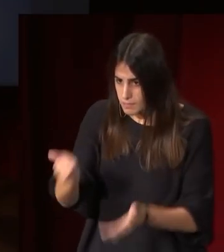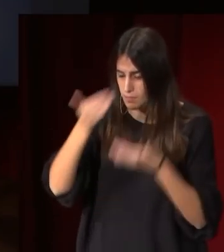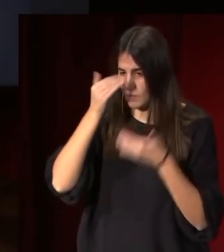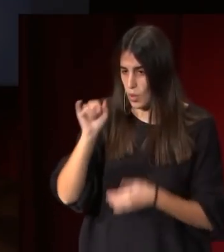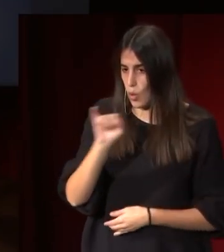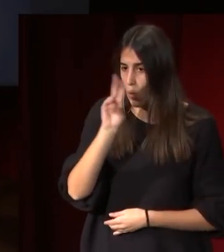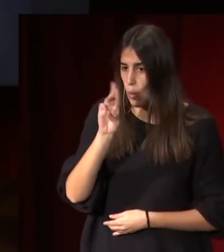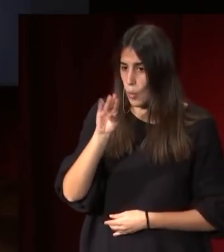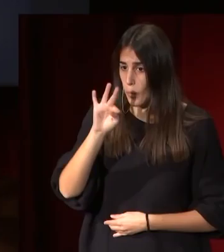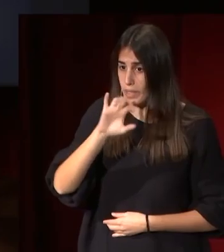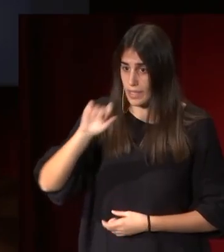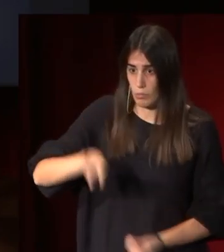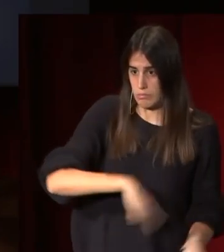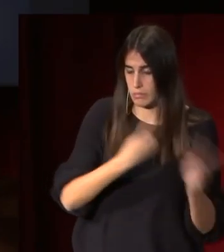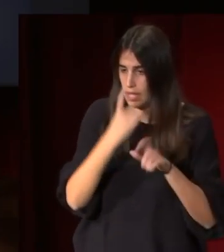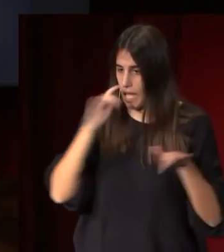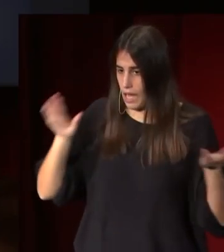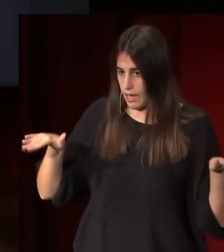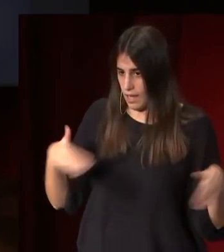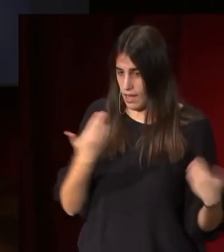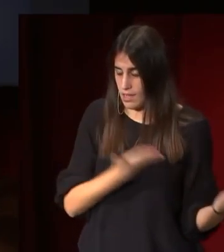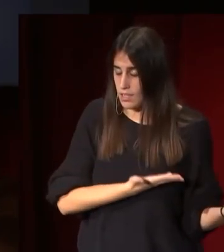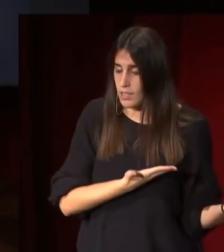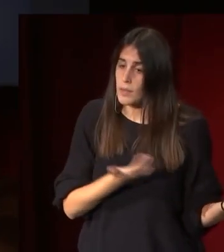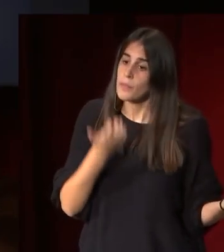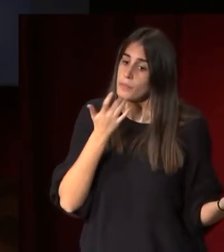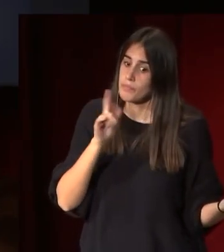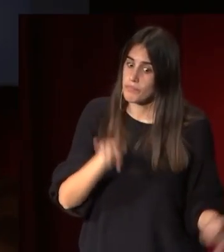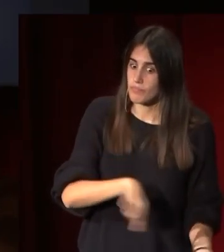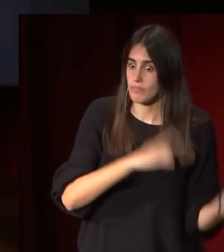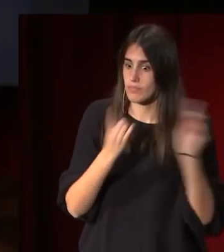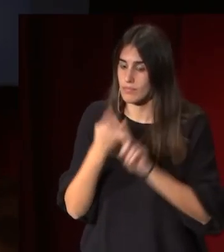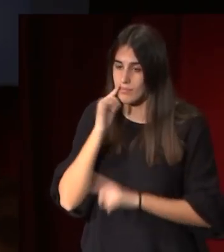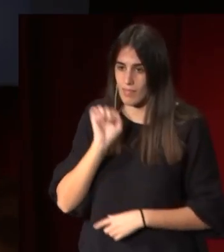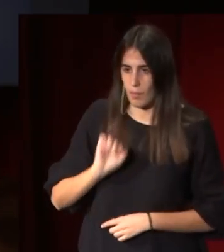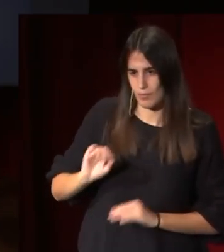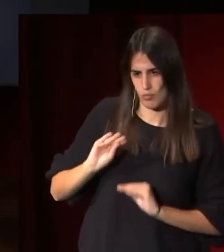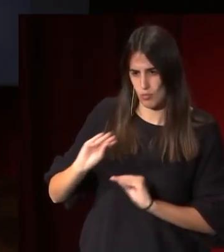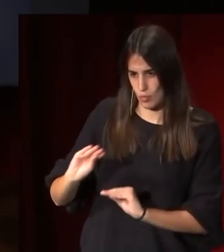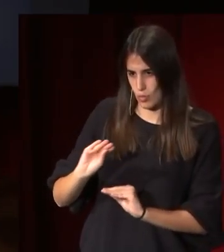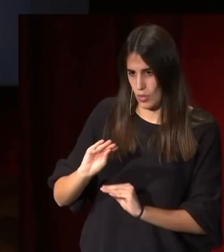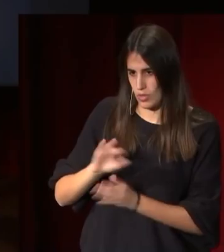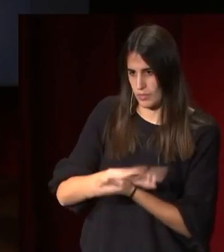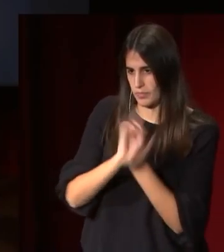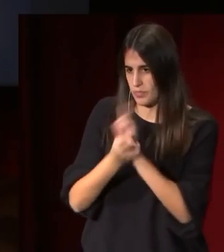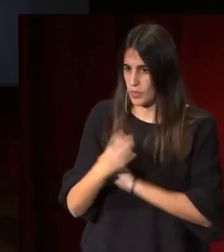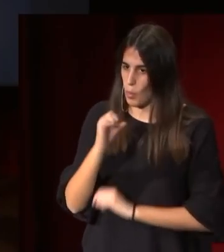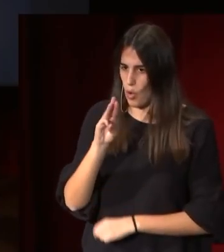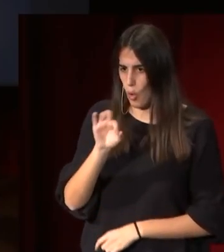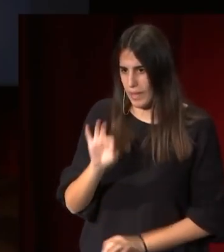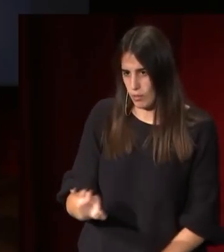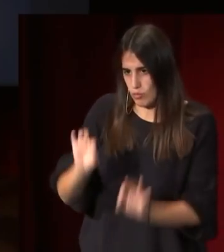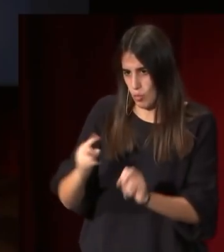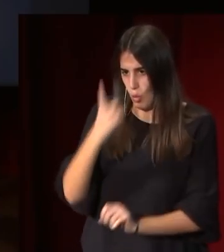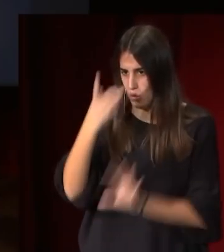que aquí aparece convertido en águila, para convertirlo en su amante y convertirlo en el copero de los dioses en el